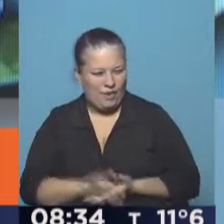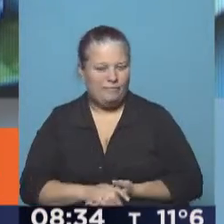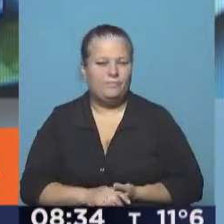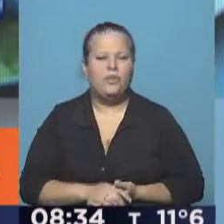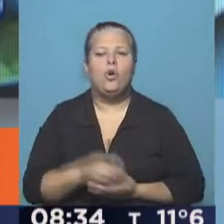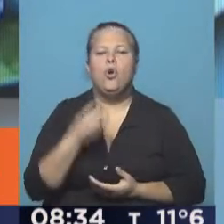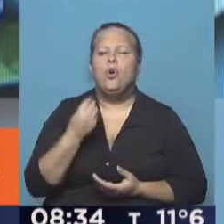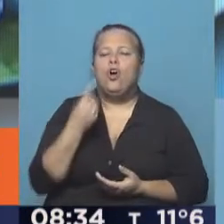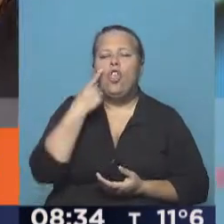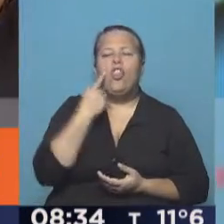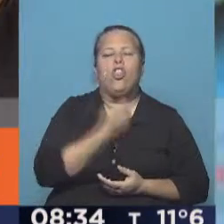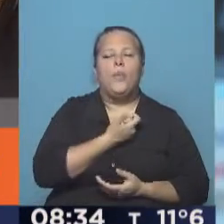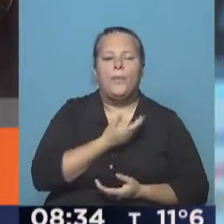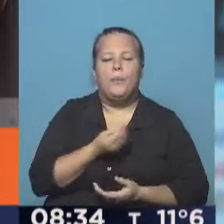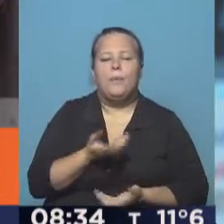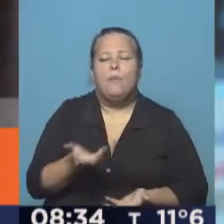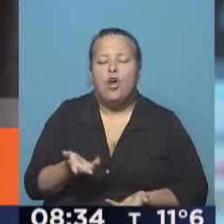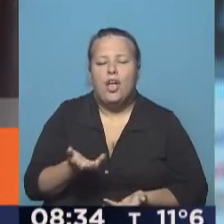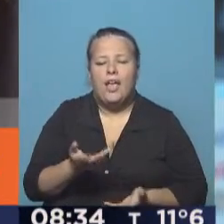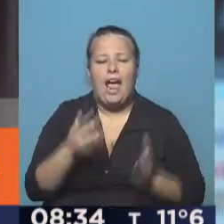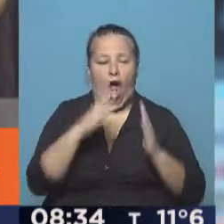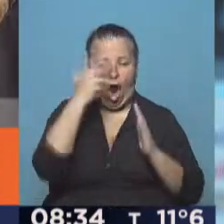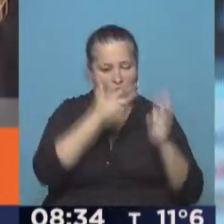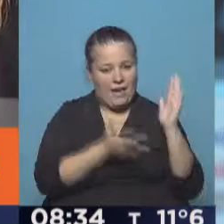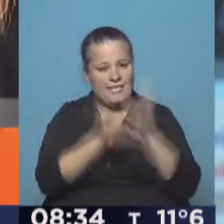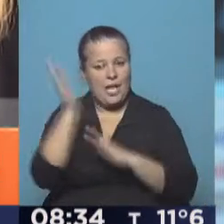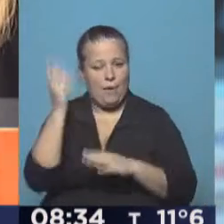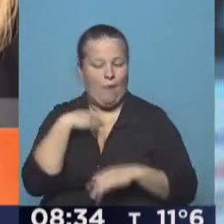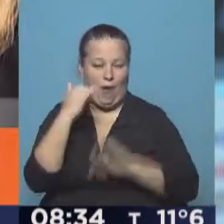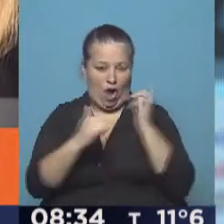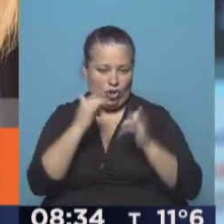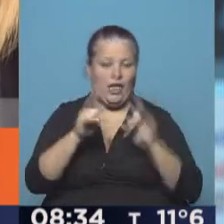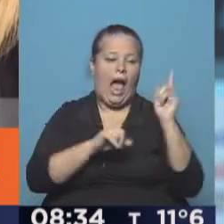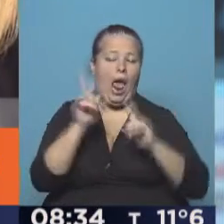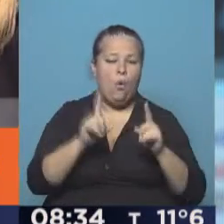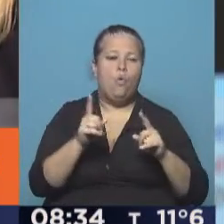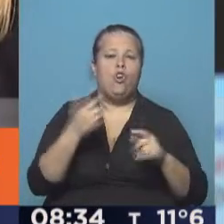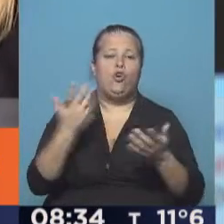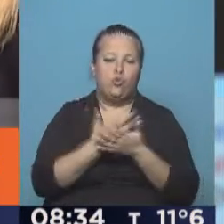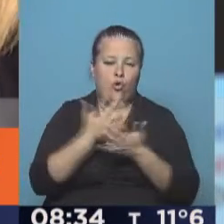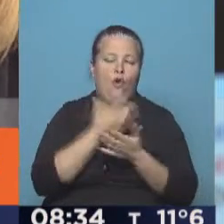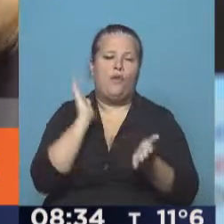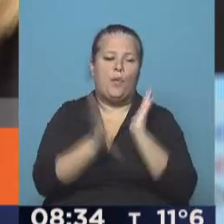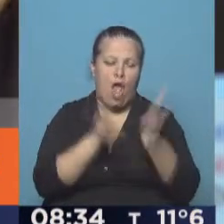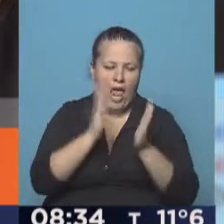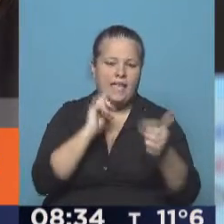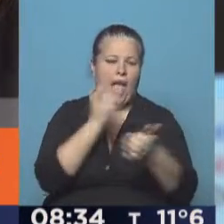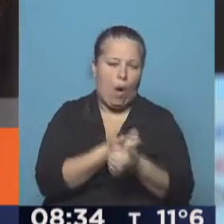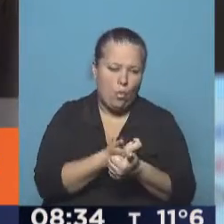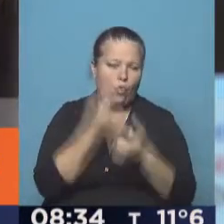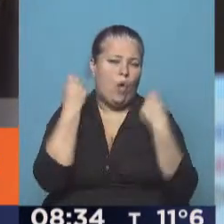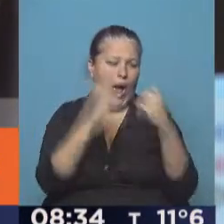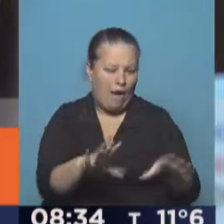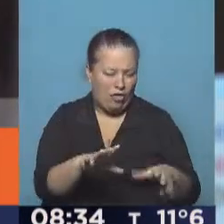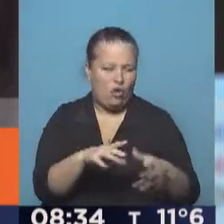¿Y dónde viven? Porque salen del hogar, ¿no? Vamos a contar, muchos de ellos han sido víctimas de violencia física, abuso o